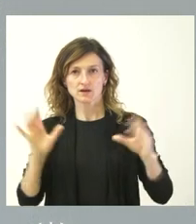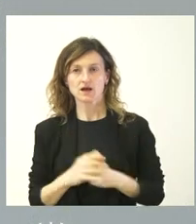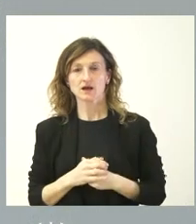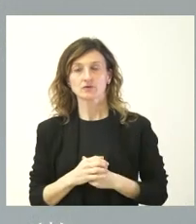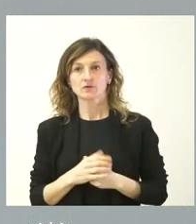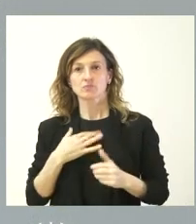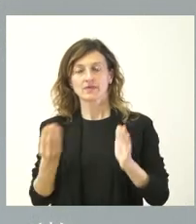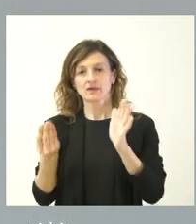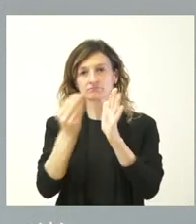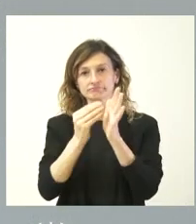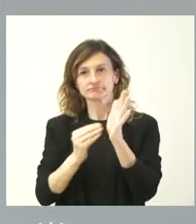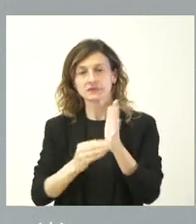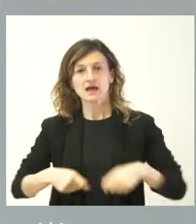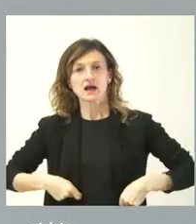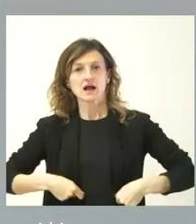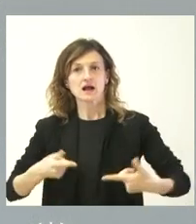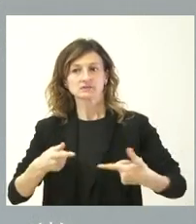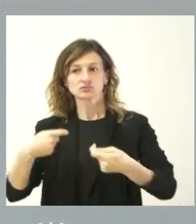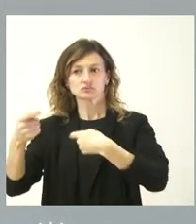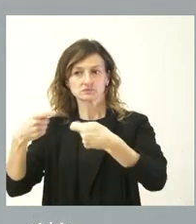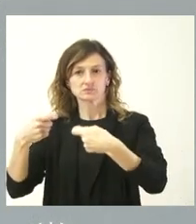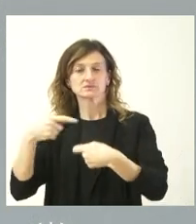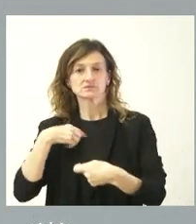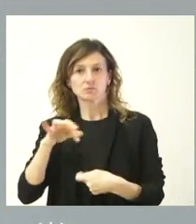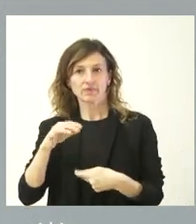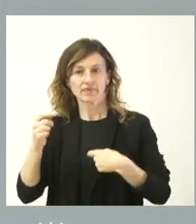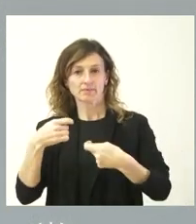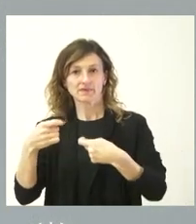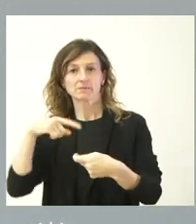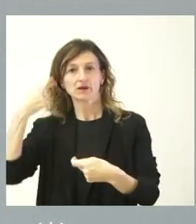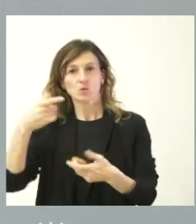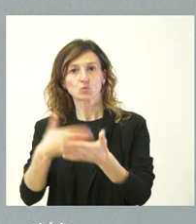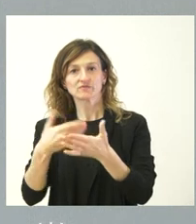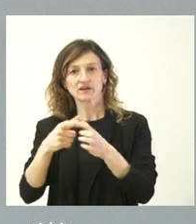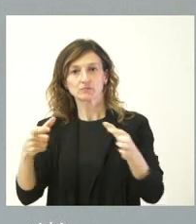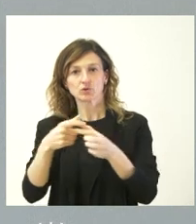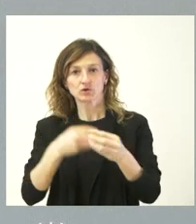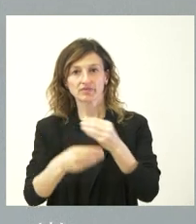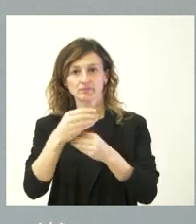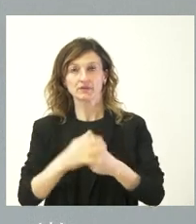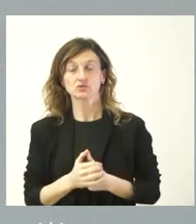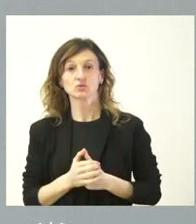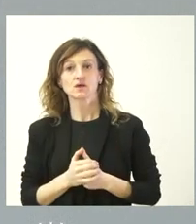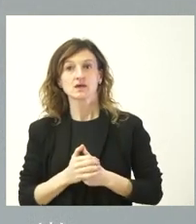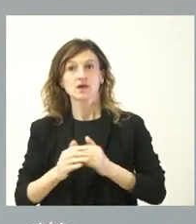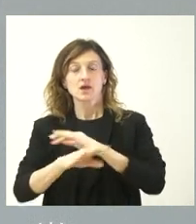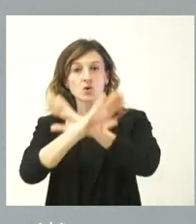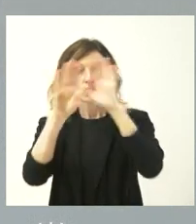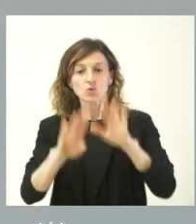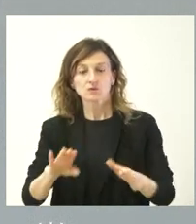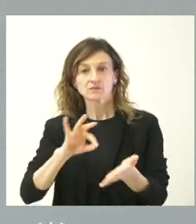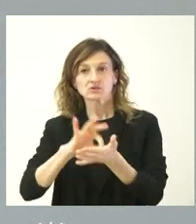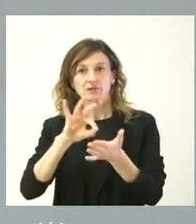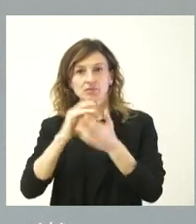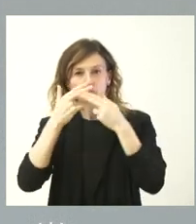incorporado a la capacidad de gasto que puede tener ese establecimiento a los efectos de la justificación de este bono nacimiento. Y por último la obligación de servicio público